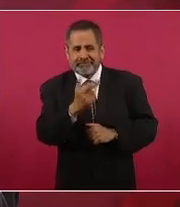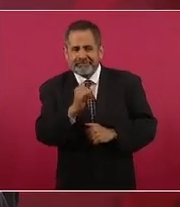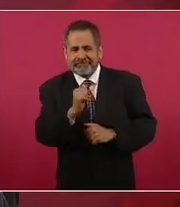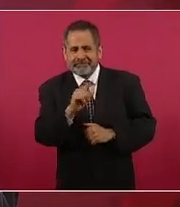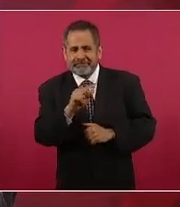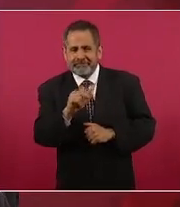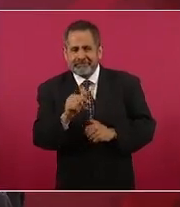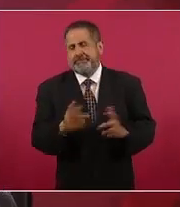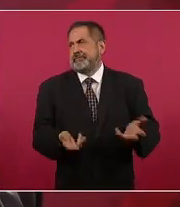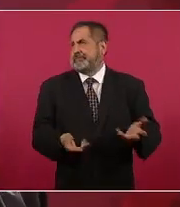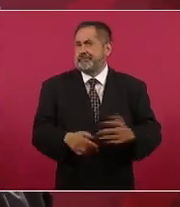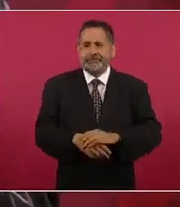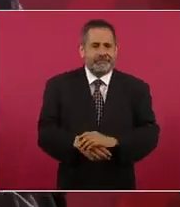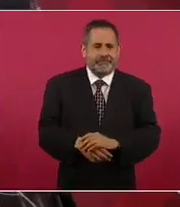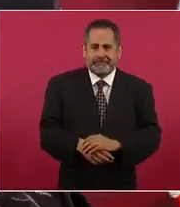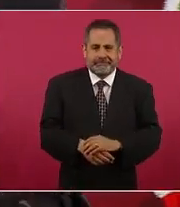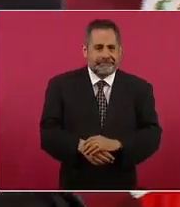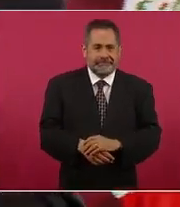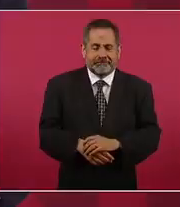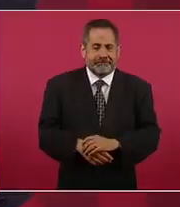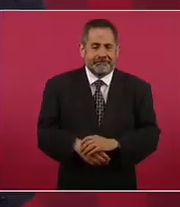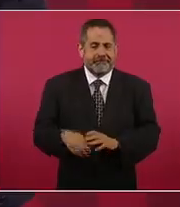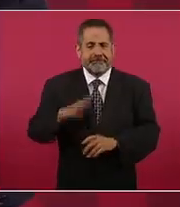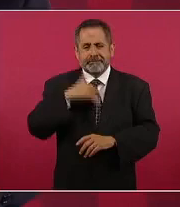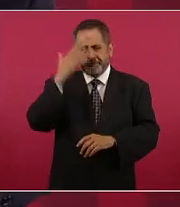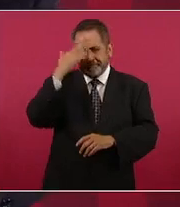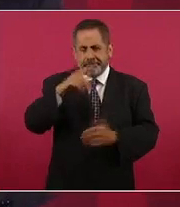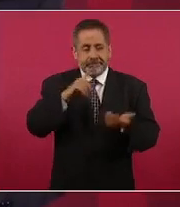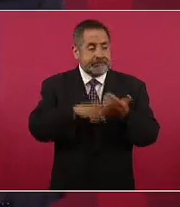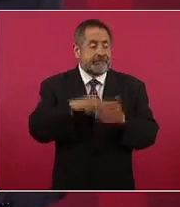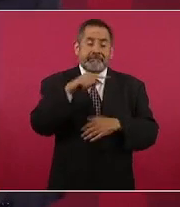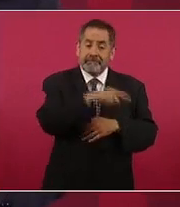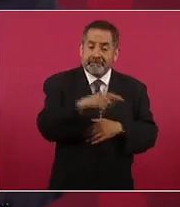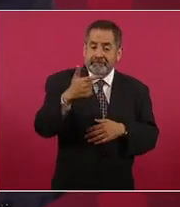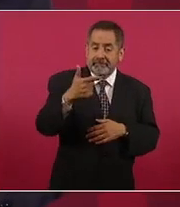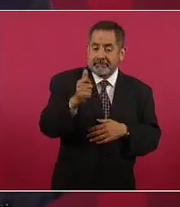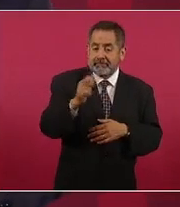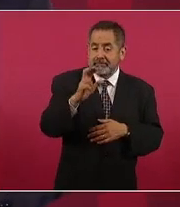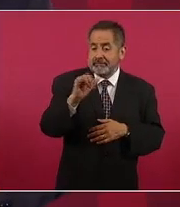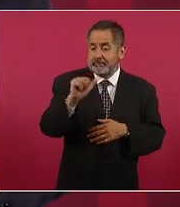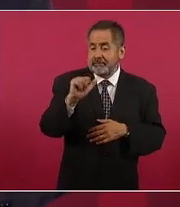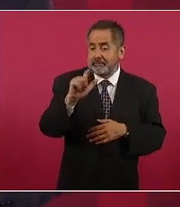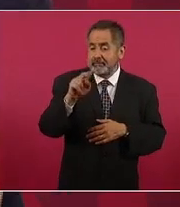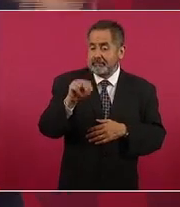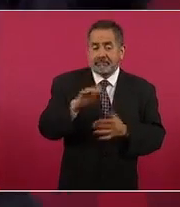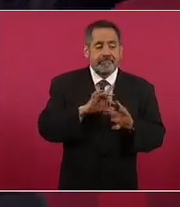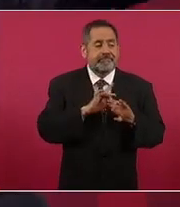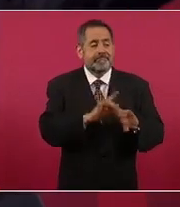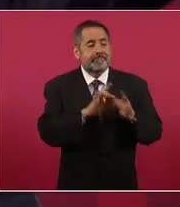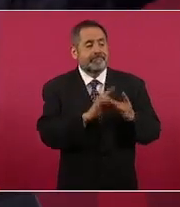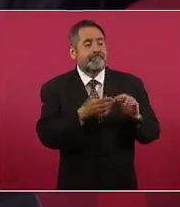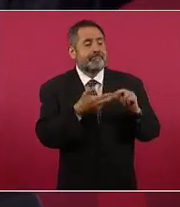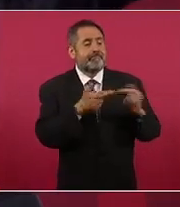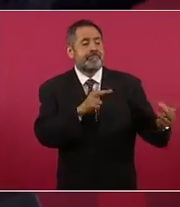y ya sabemos ahora pues que tenía ligas con